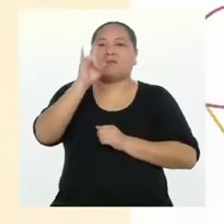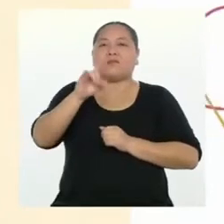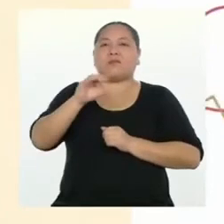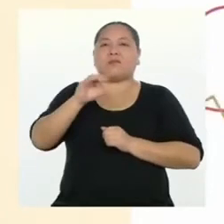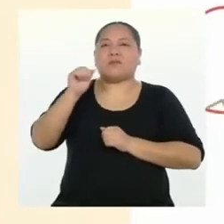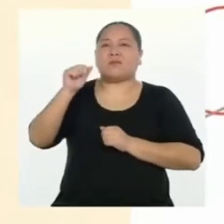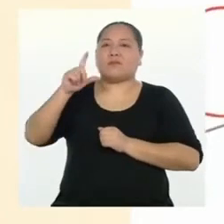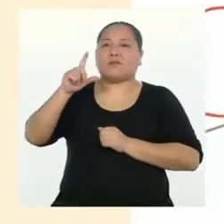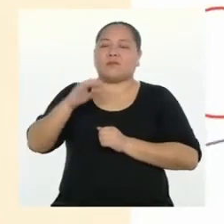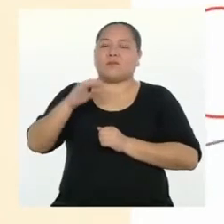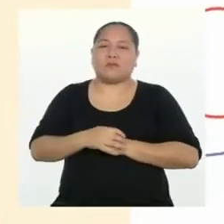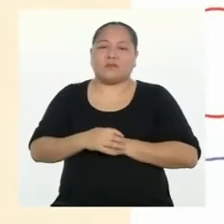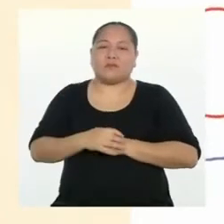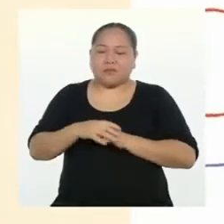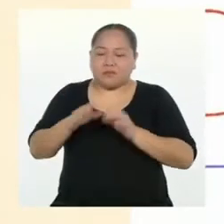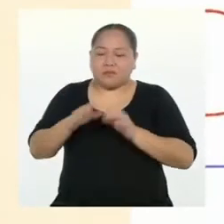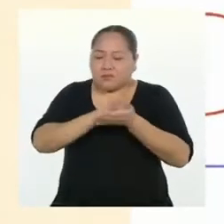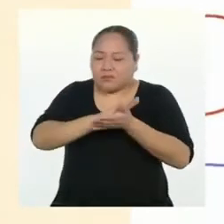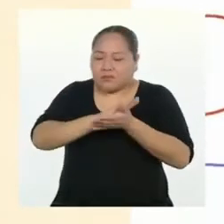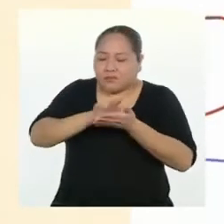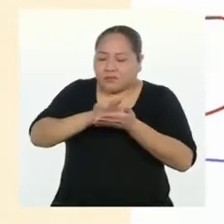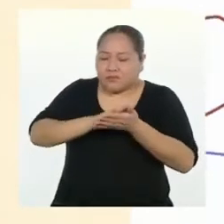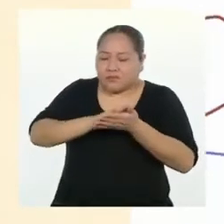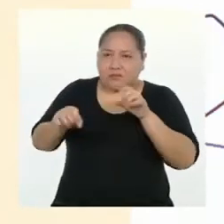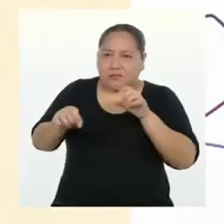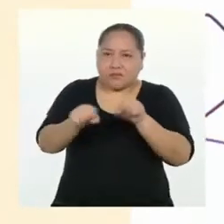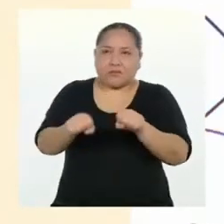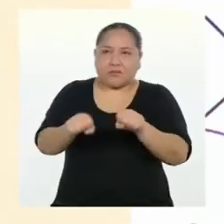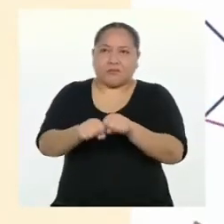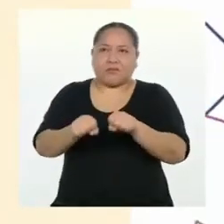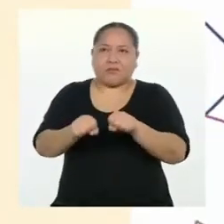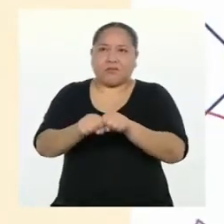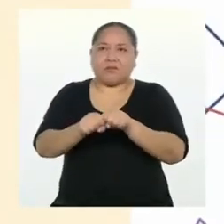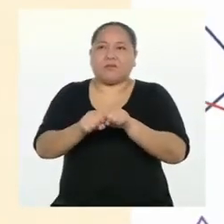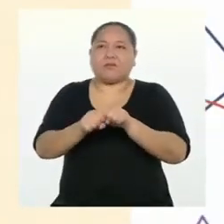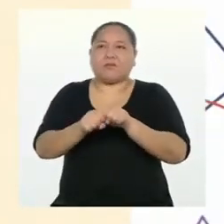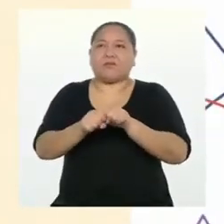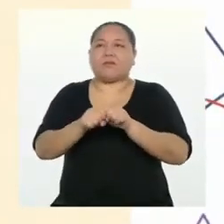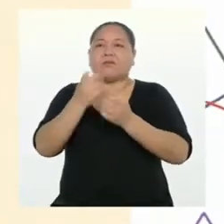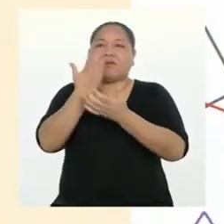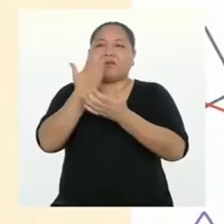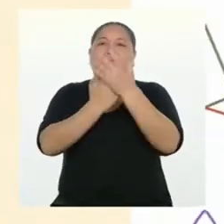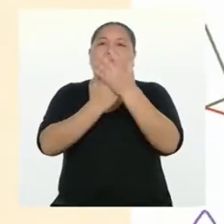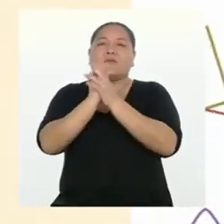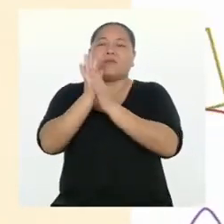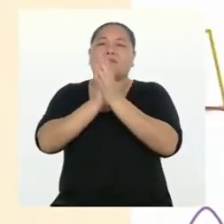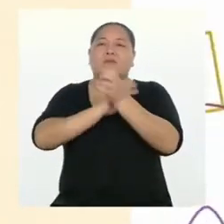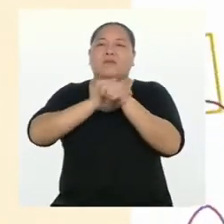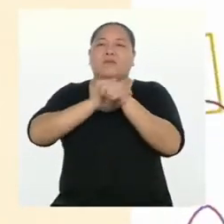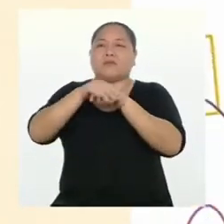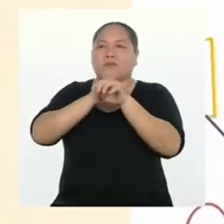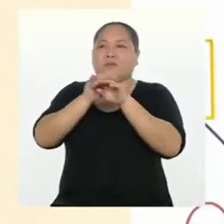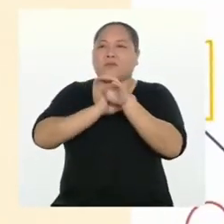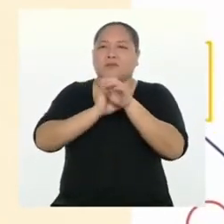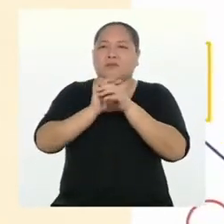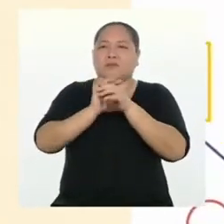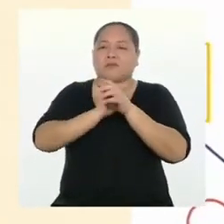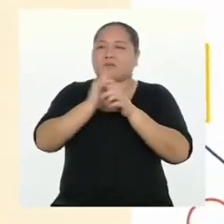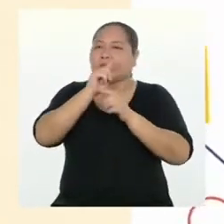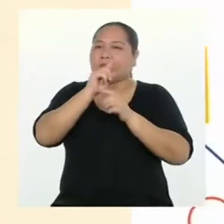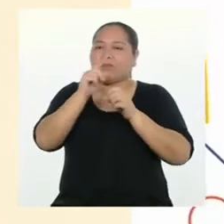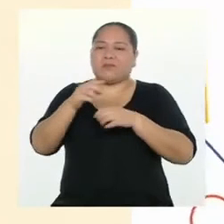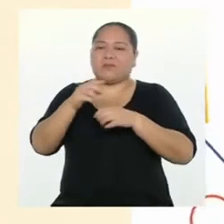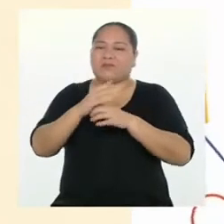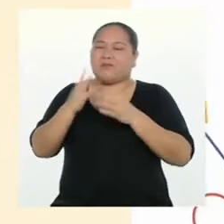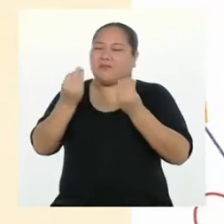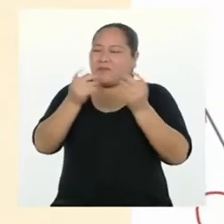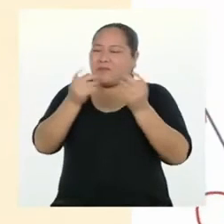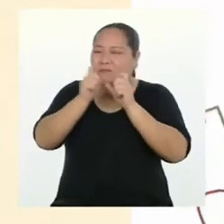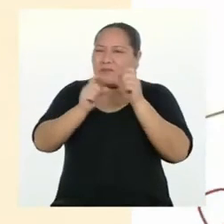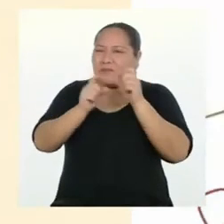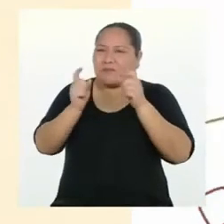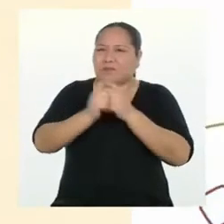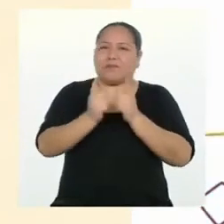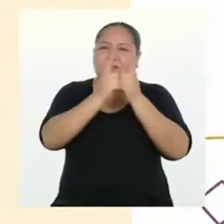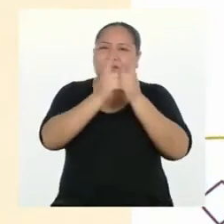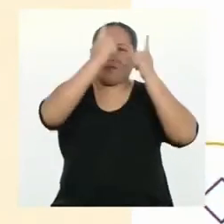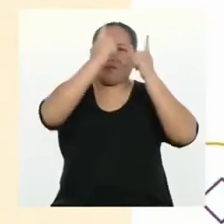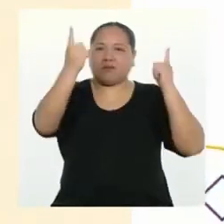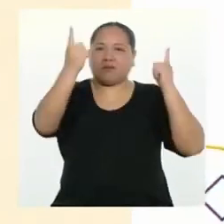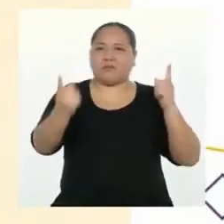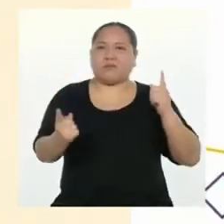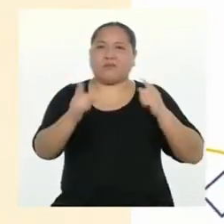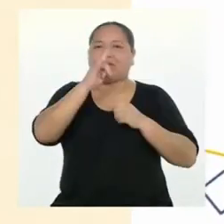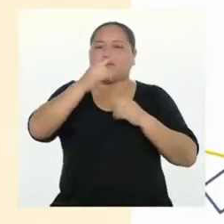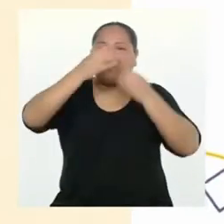desinfectar calzado y lavar las manos. Evita las aglomeraciones y mantén siempre la distancia. Usa protector